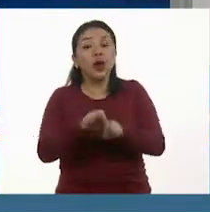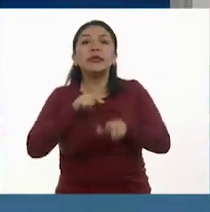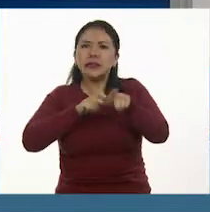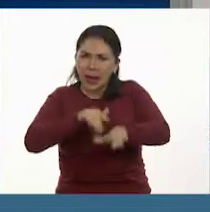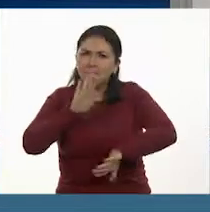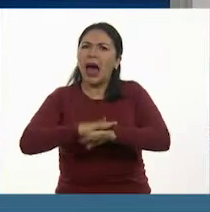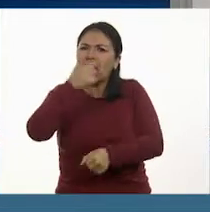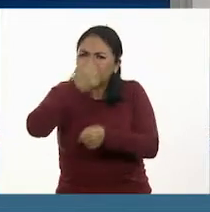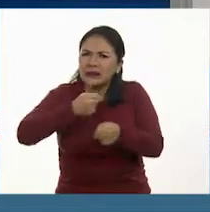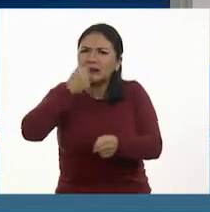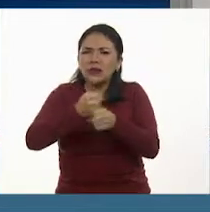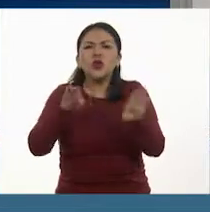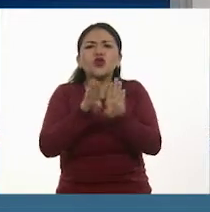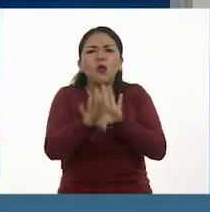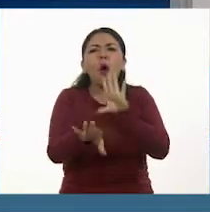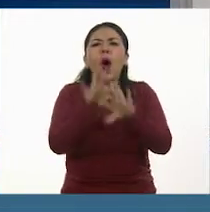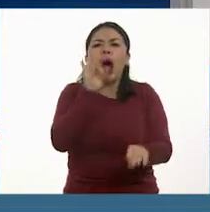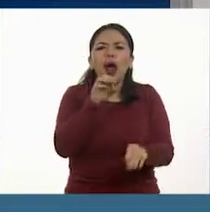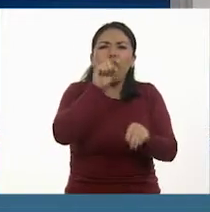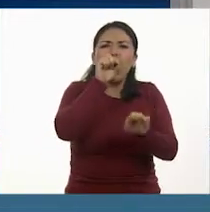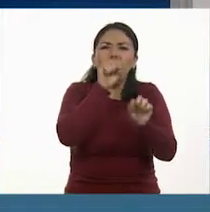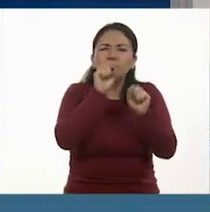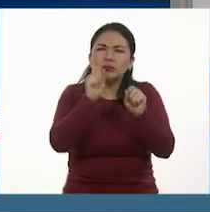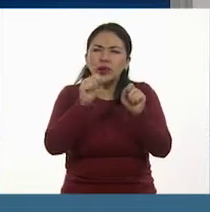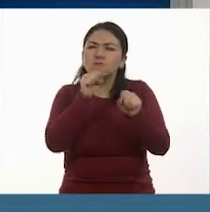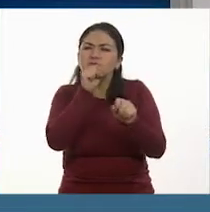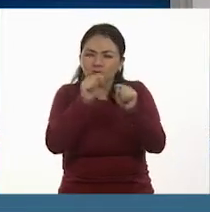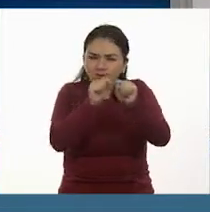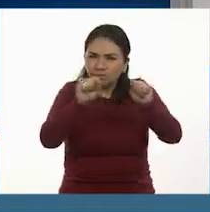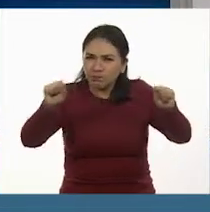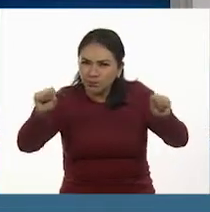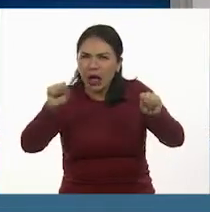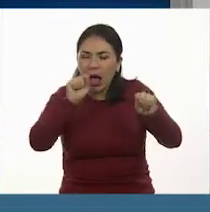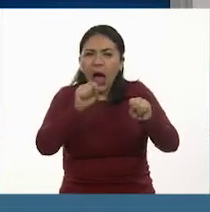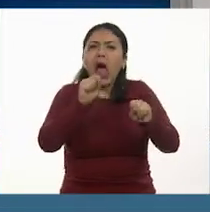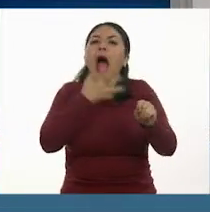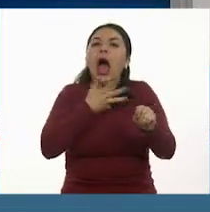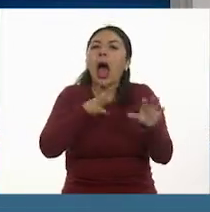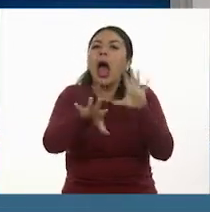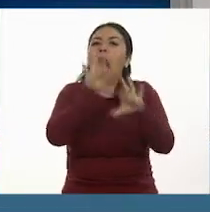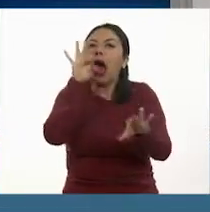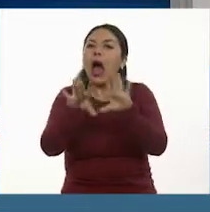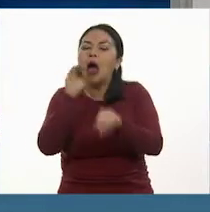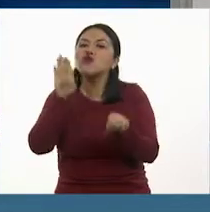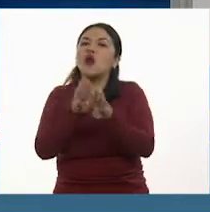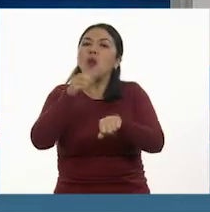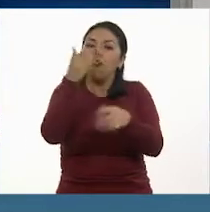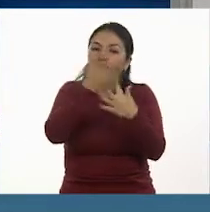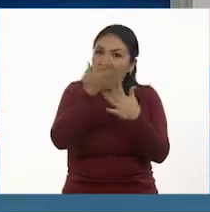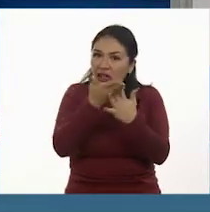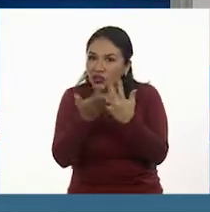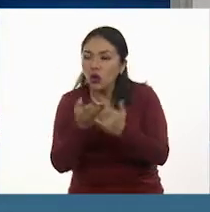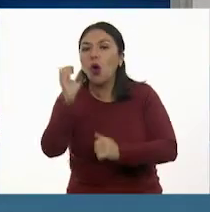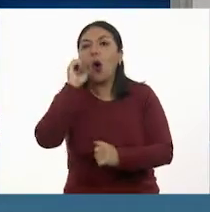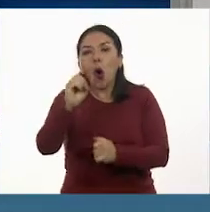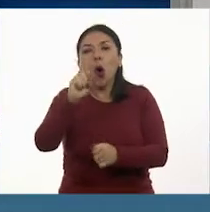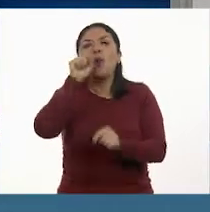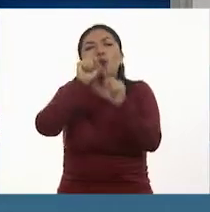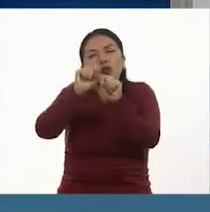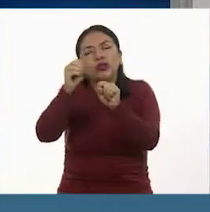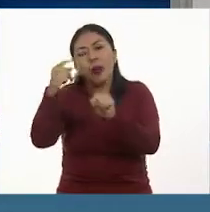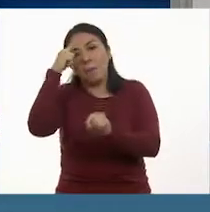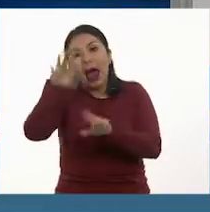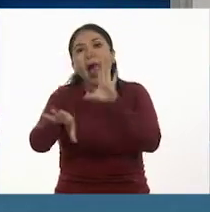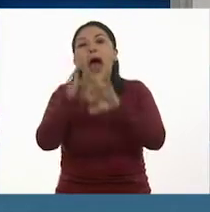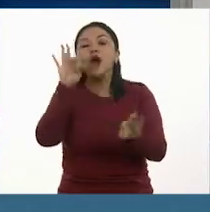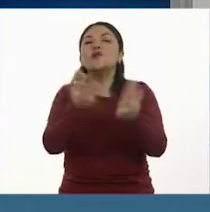buscando maneras de localizar fracciones y números decimales en la recta, porque eso nos ayuda a comprender sus equivalencias y a compararlos.